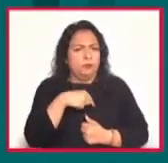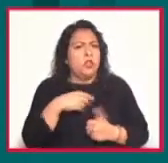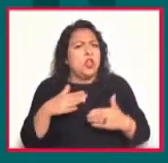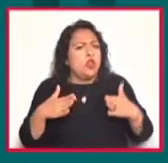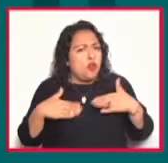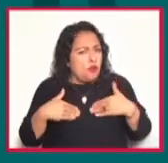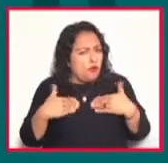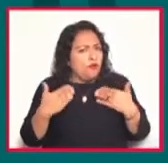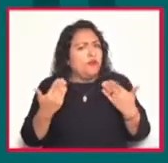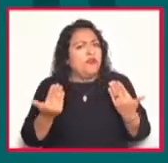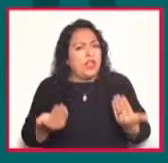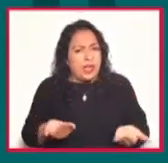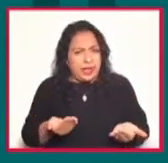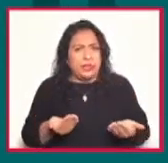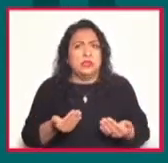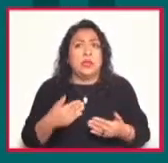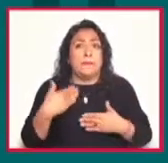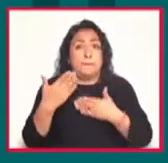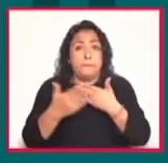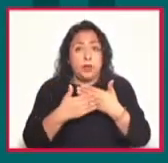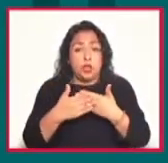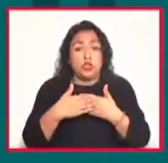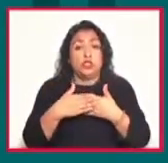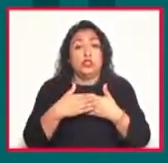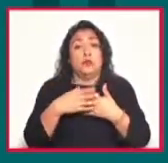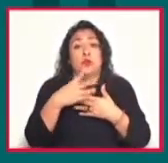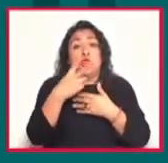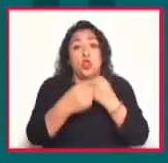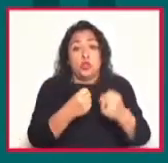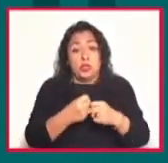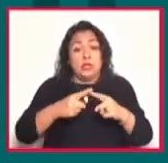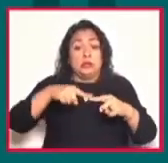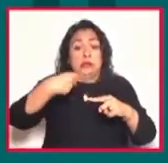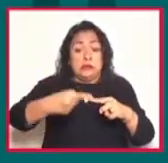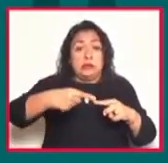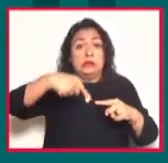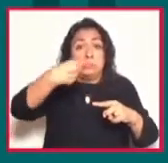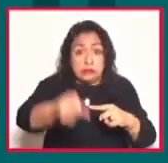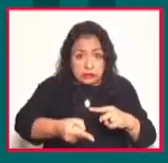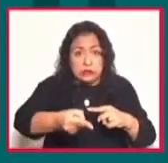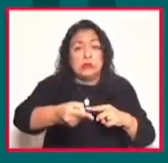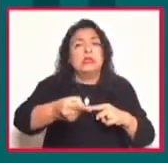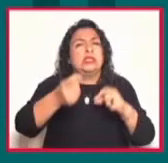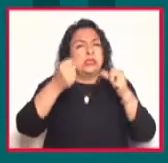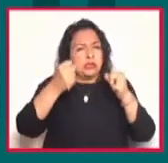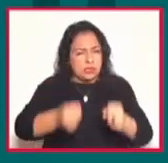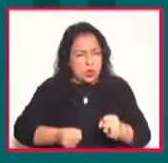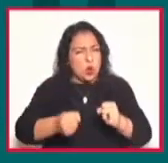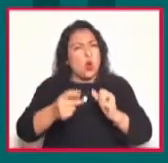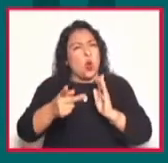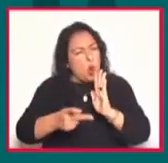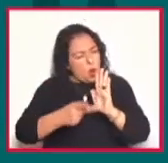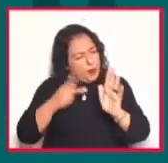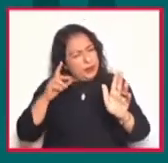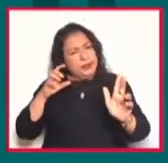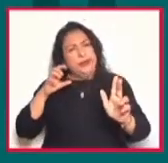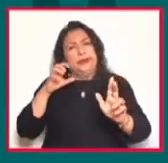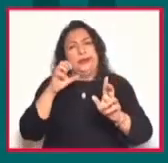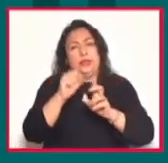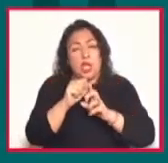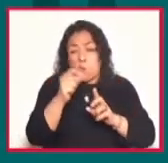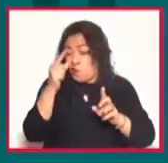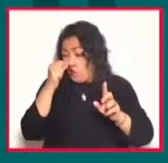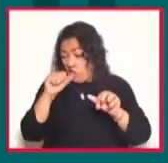en las dos próximas ediciones de la Feria del Libro, poder recuperar este déficit.